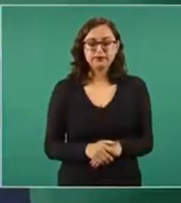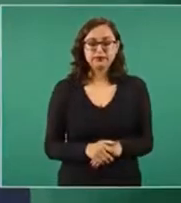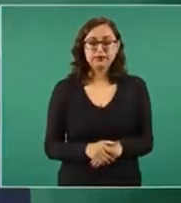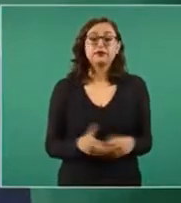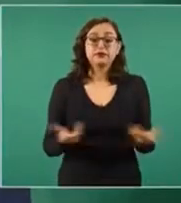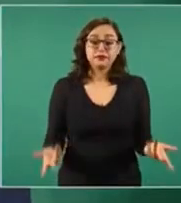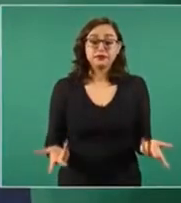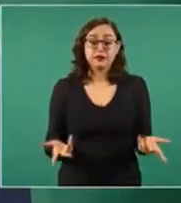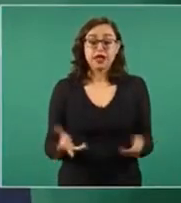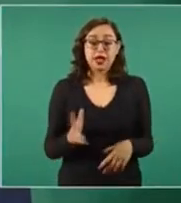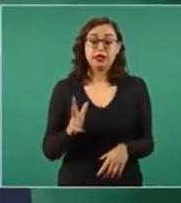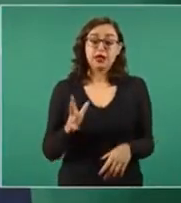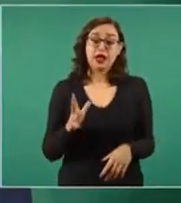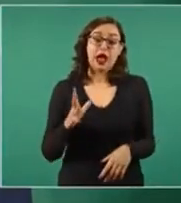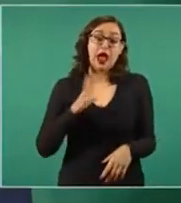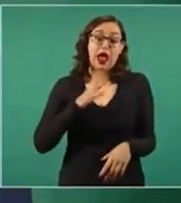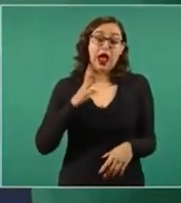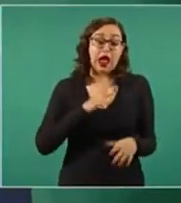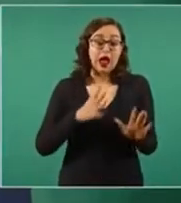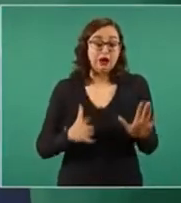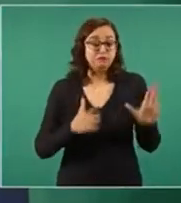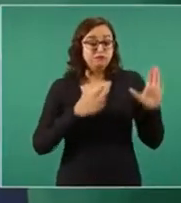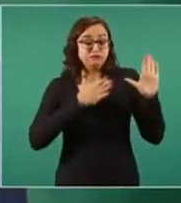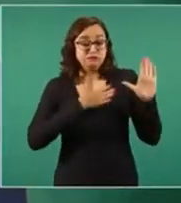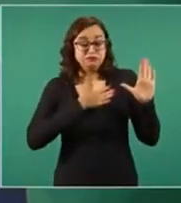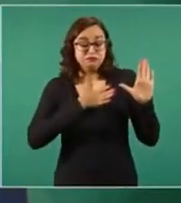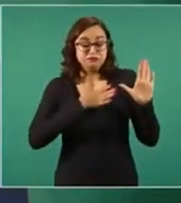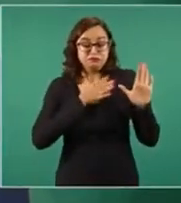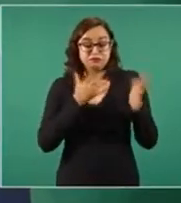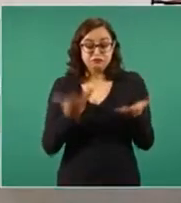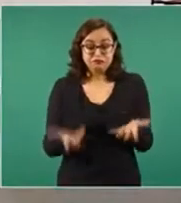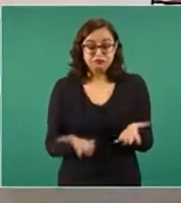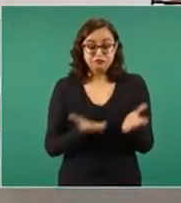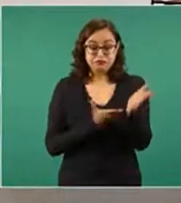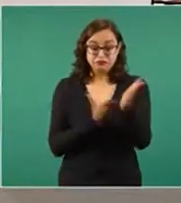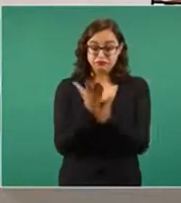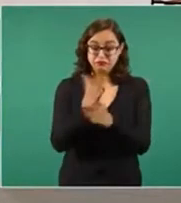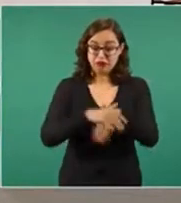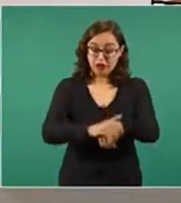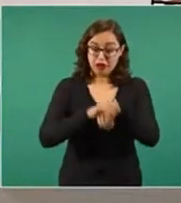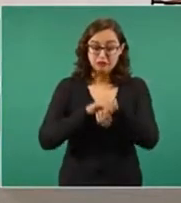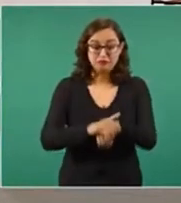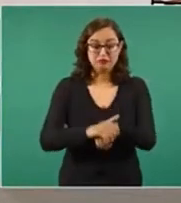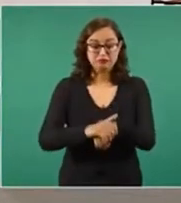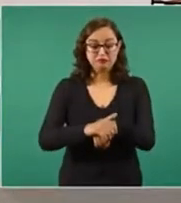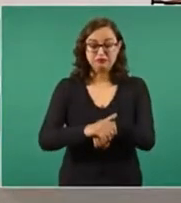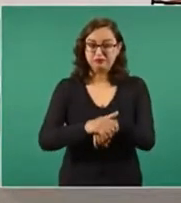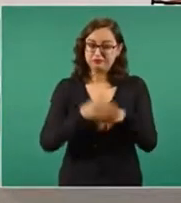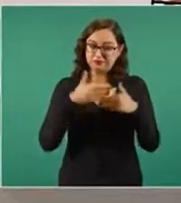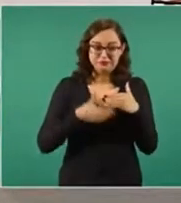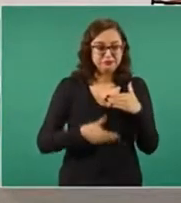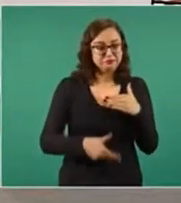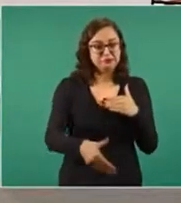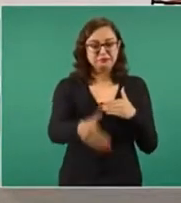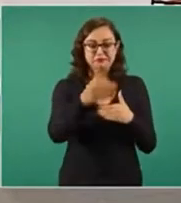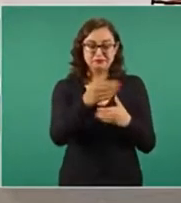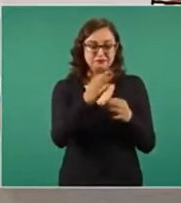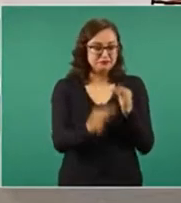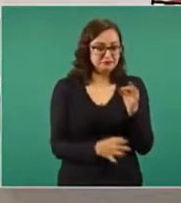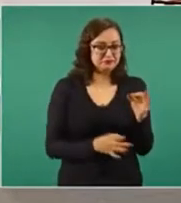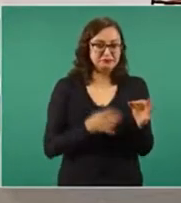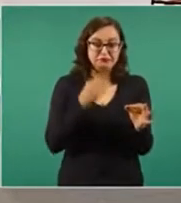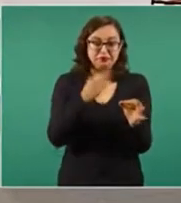los de la lealtad y los de la amistad son irrenunciables.